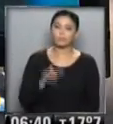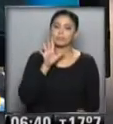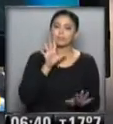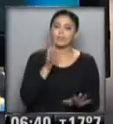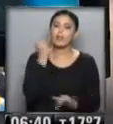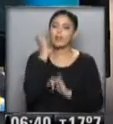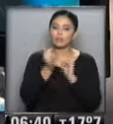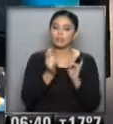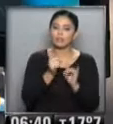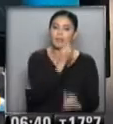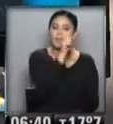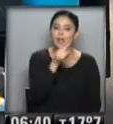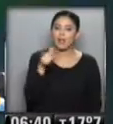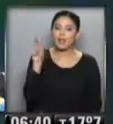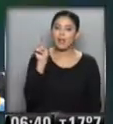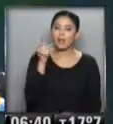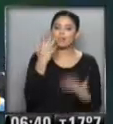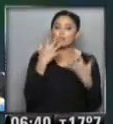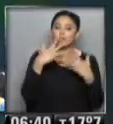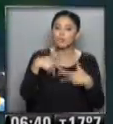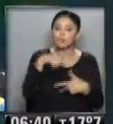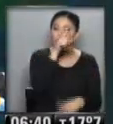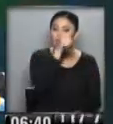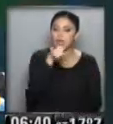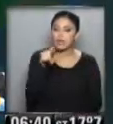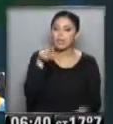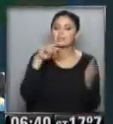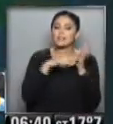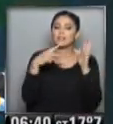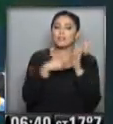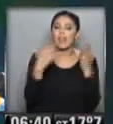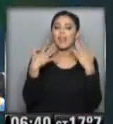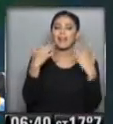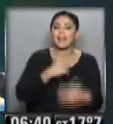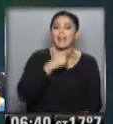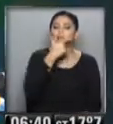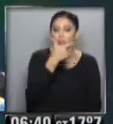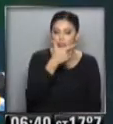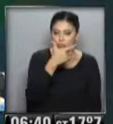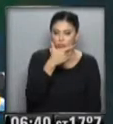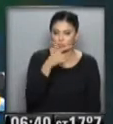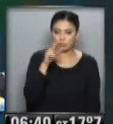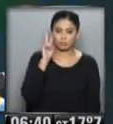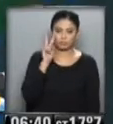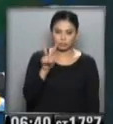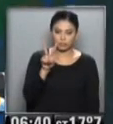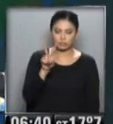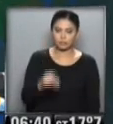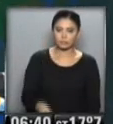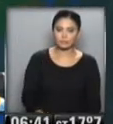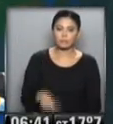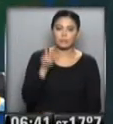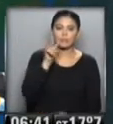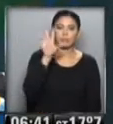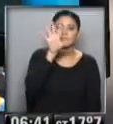a contarles que el aire cálido... ...ha alcanzado ya... ...incluso el norte de la provincia de Buenos Aires... ...fíjense ustedes...